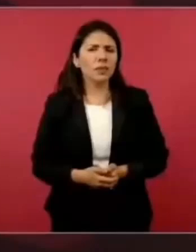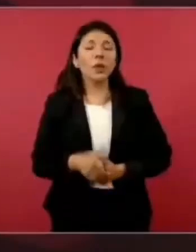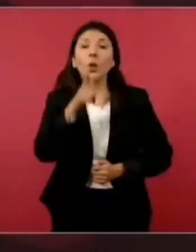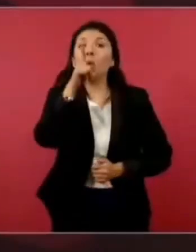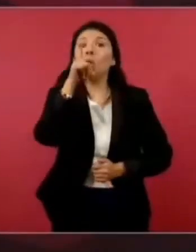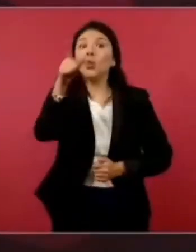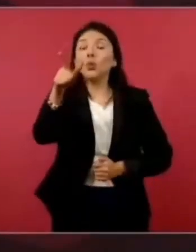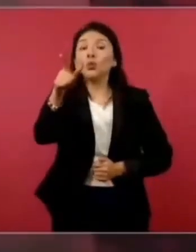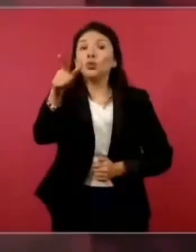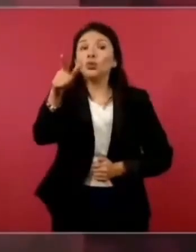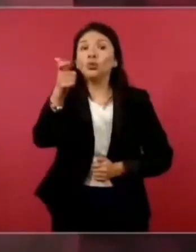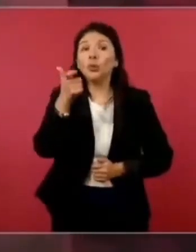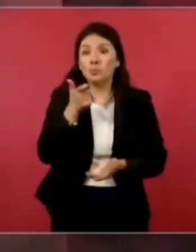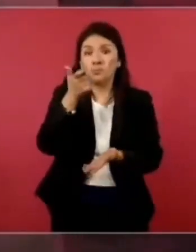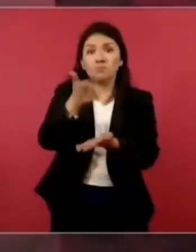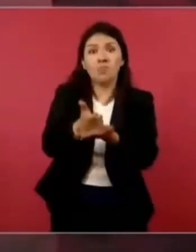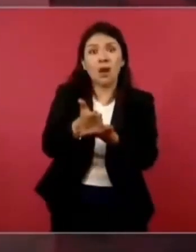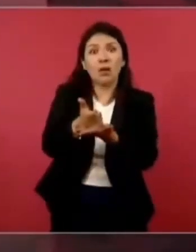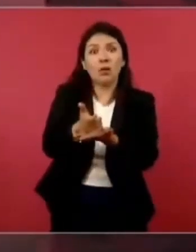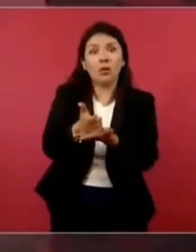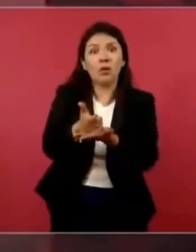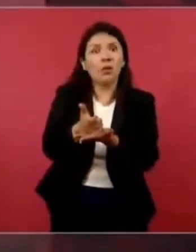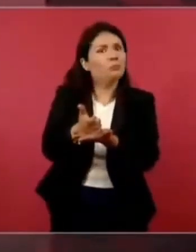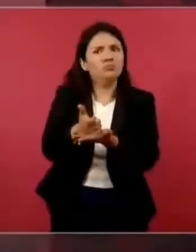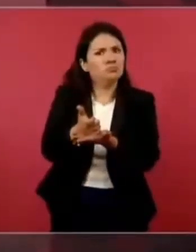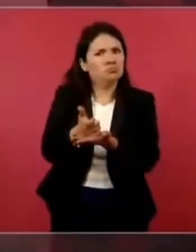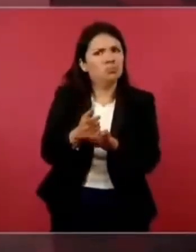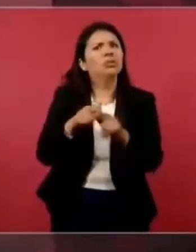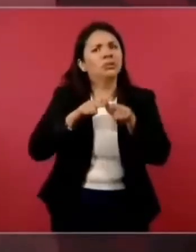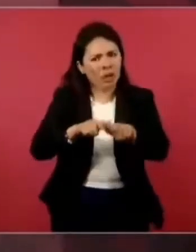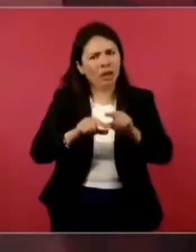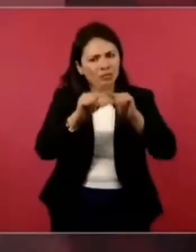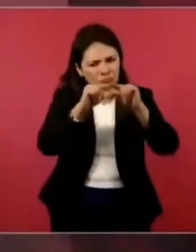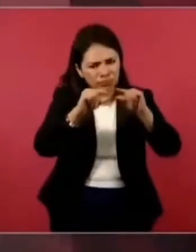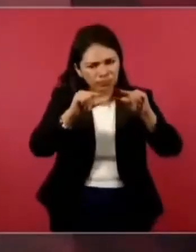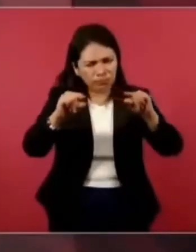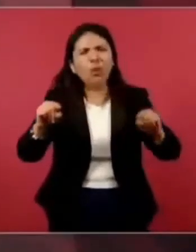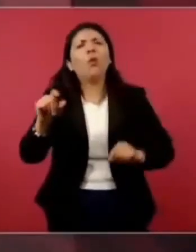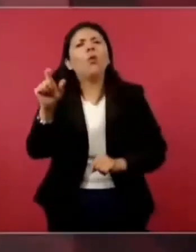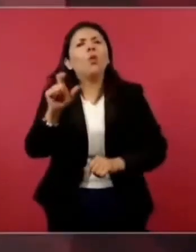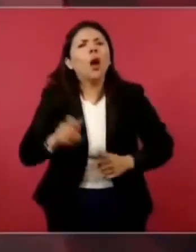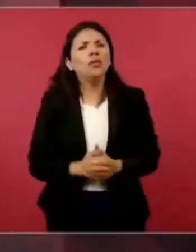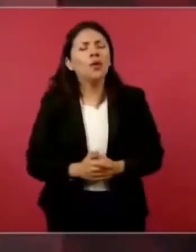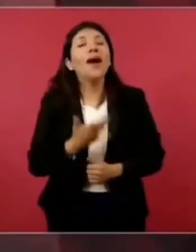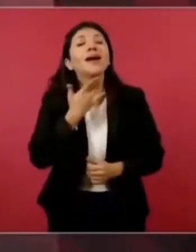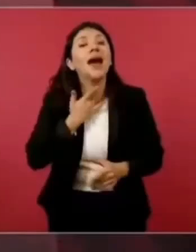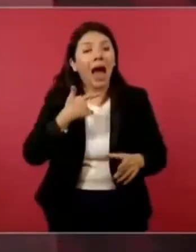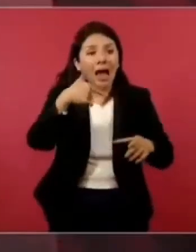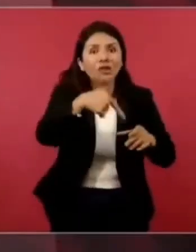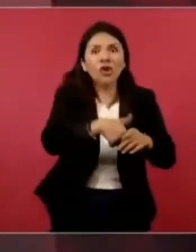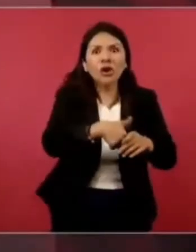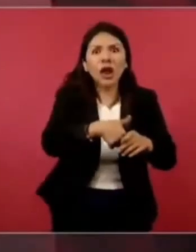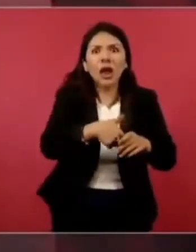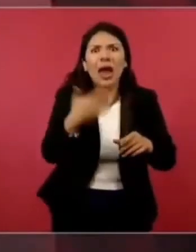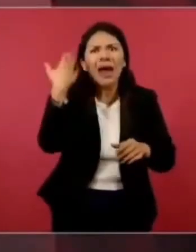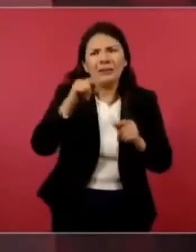luz, cuándo no había aumentado la gasolina? ¿Desde